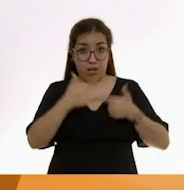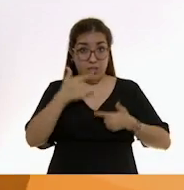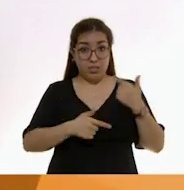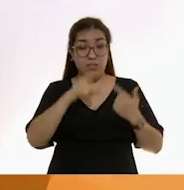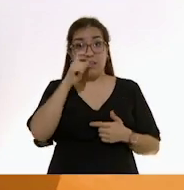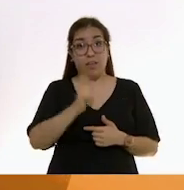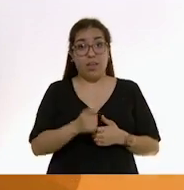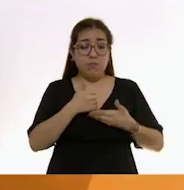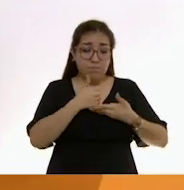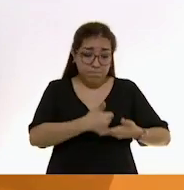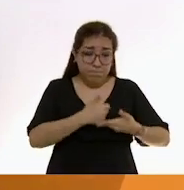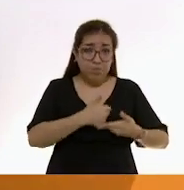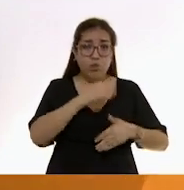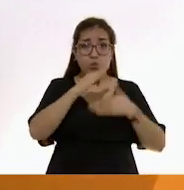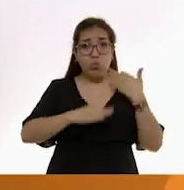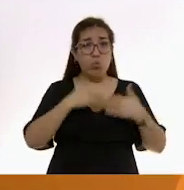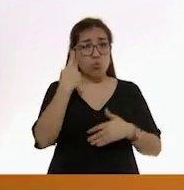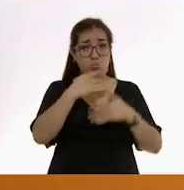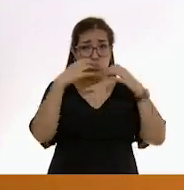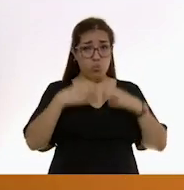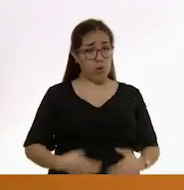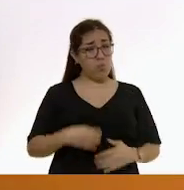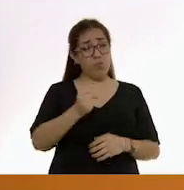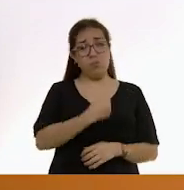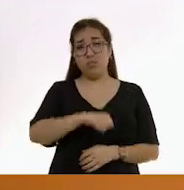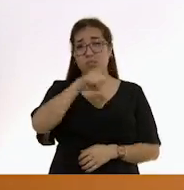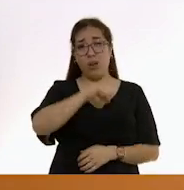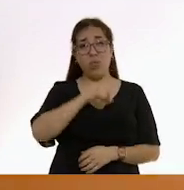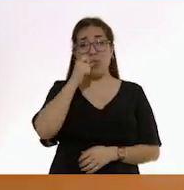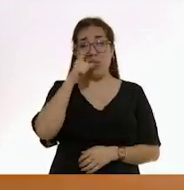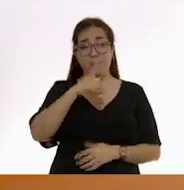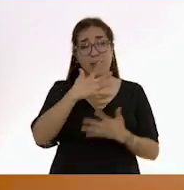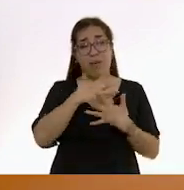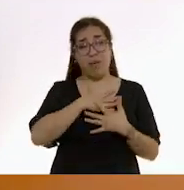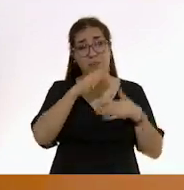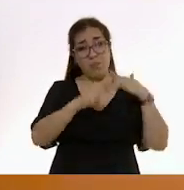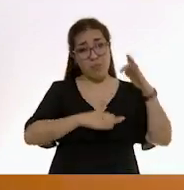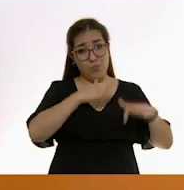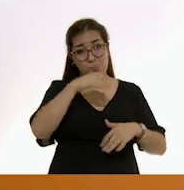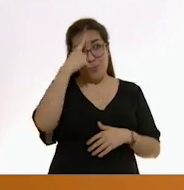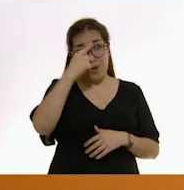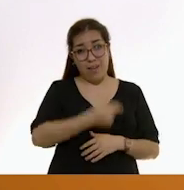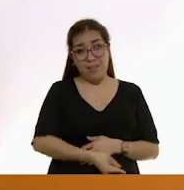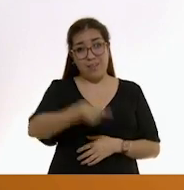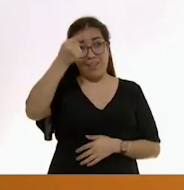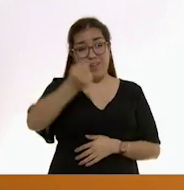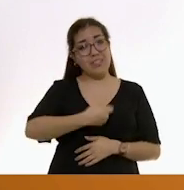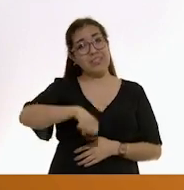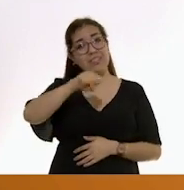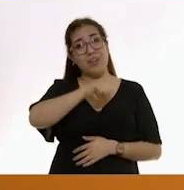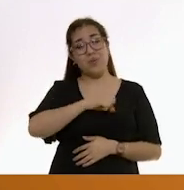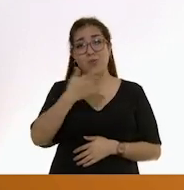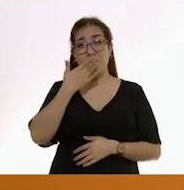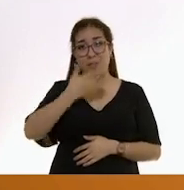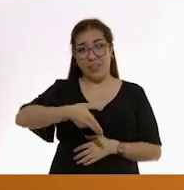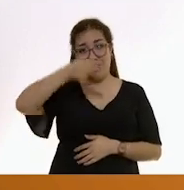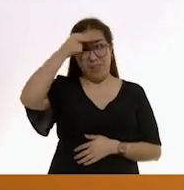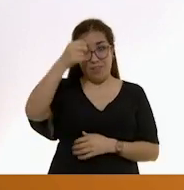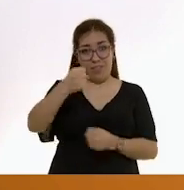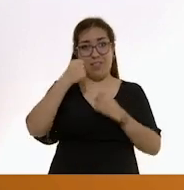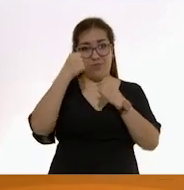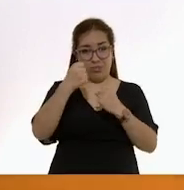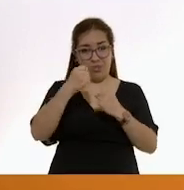todos los nutrientes que requiere y de todo el amor que necesita para crecer sano, fuerte e inteligente.